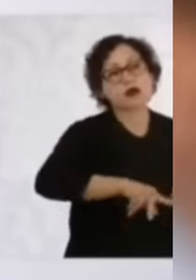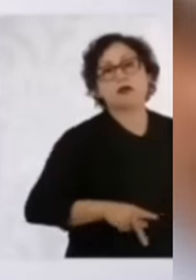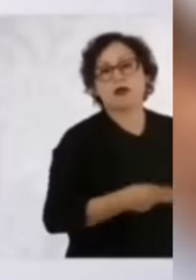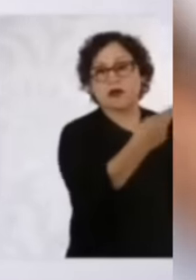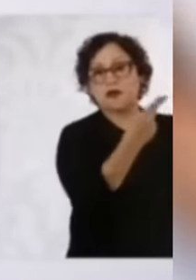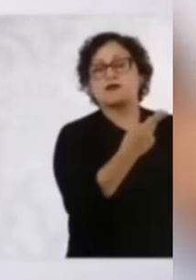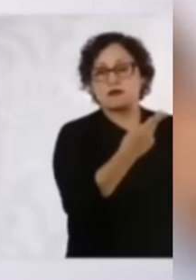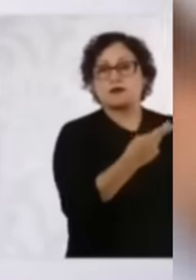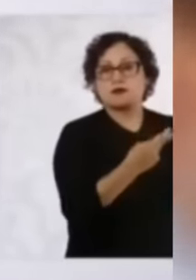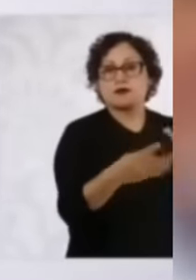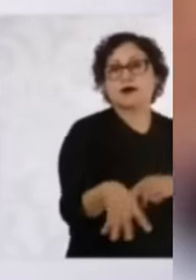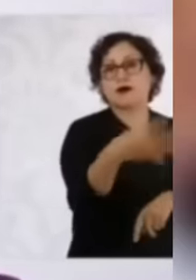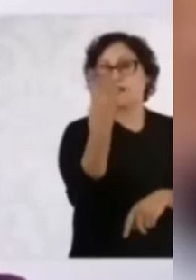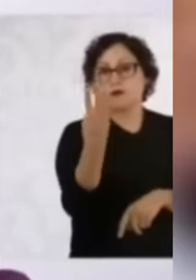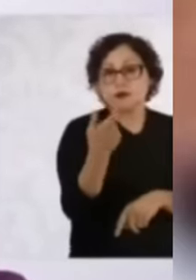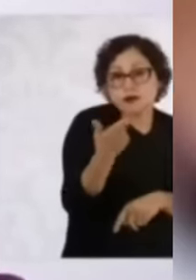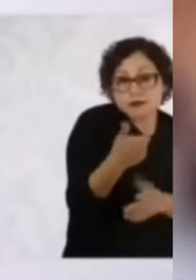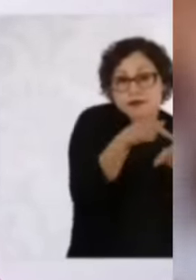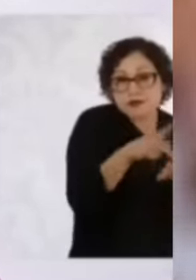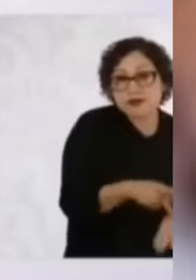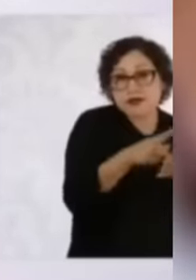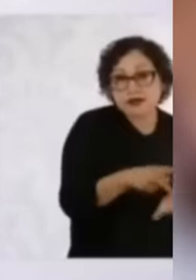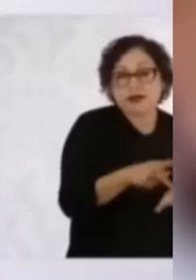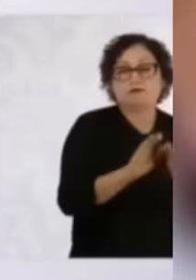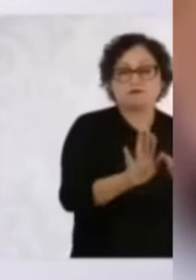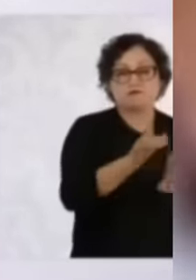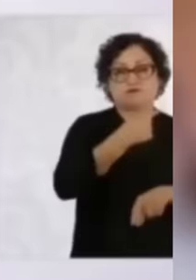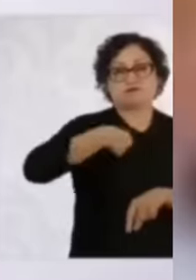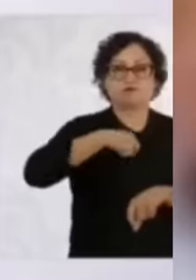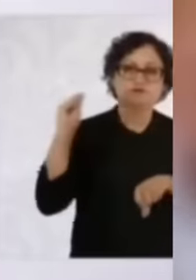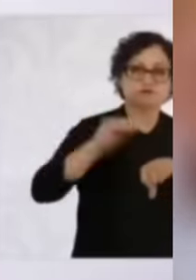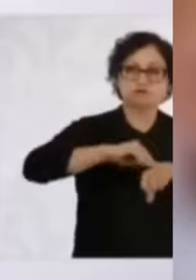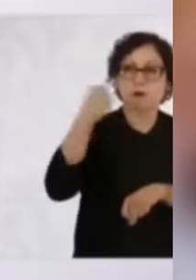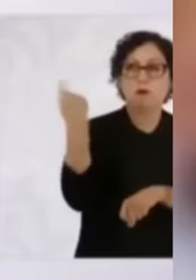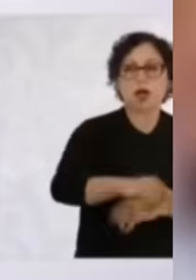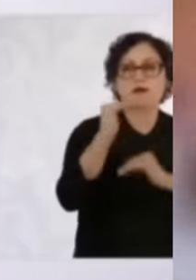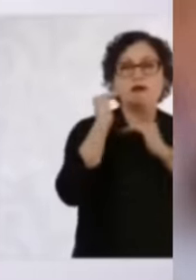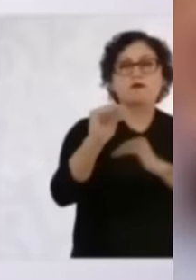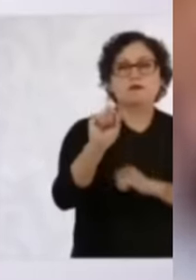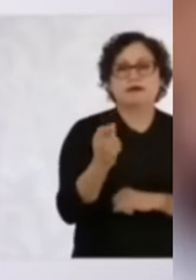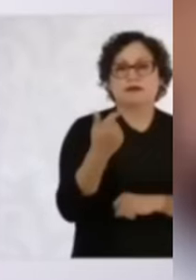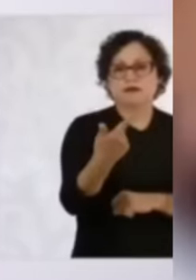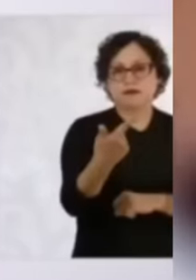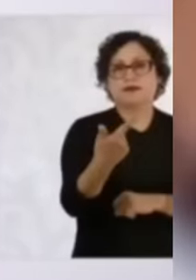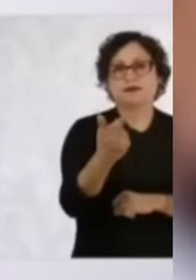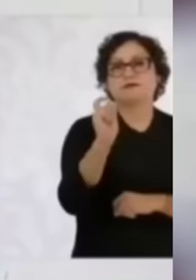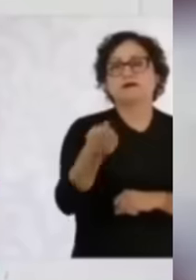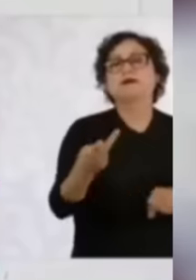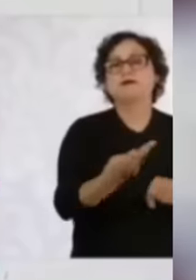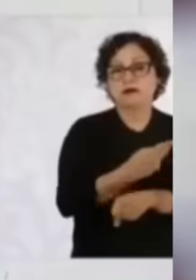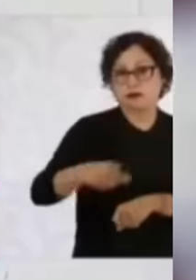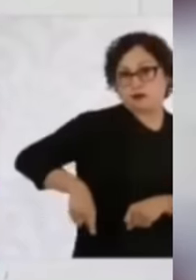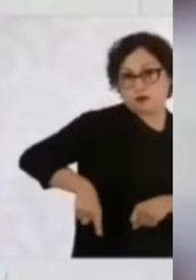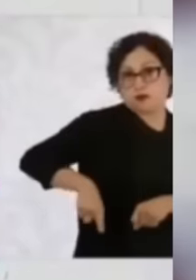kilo. Entonces, al poner el precio de garantía en 27 pesos, pues evidentemente hace que no solamente lo que compra el